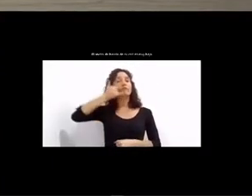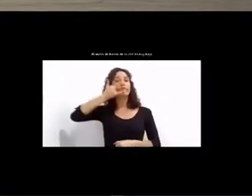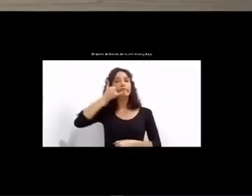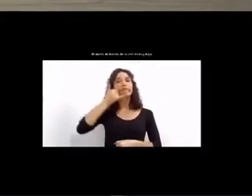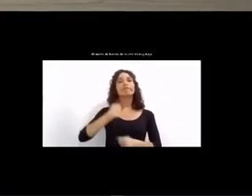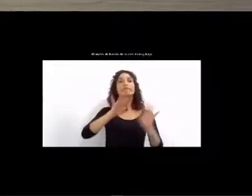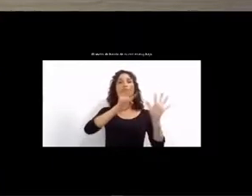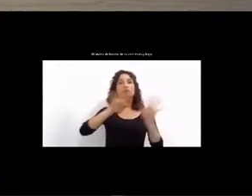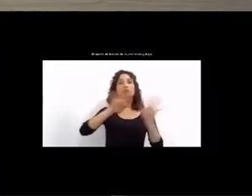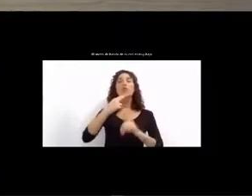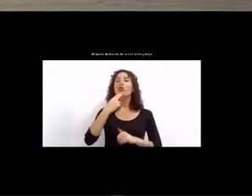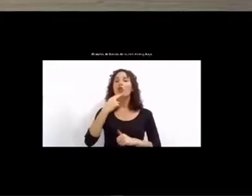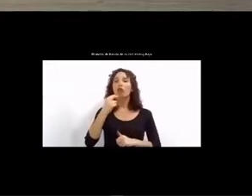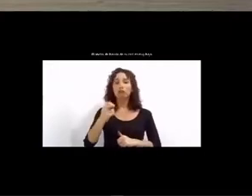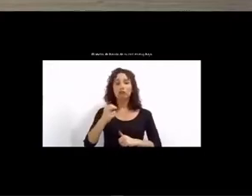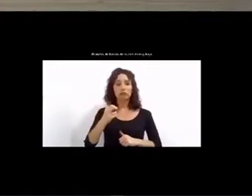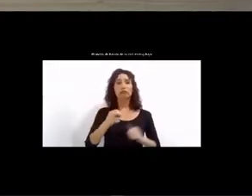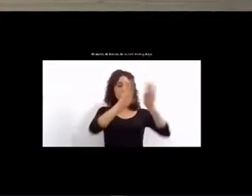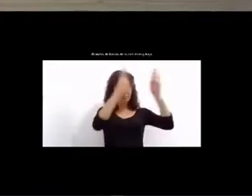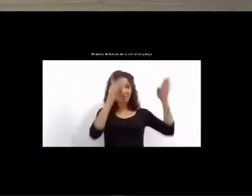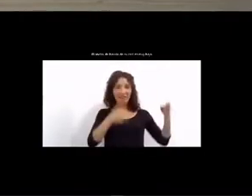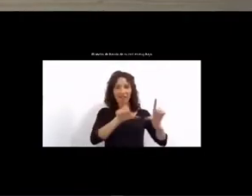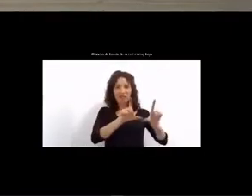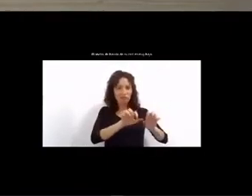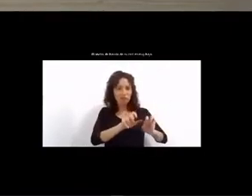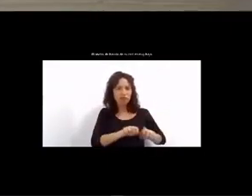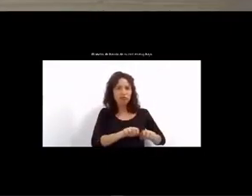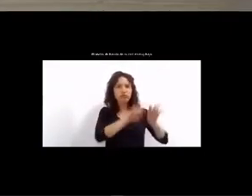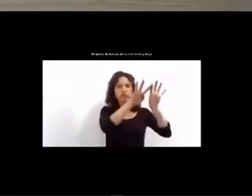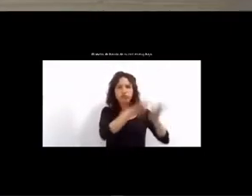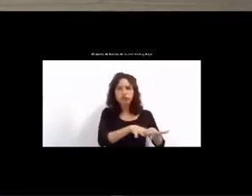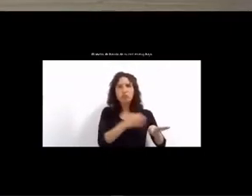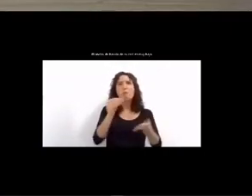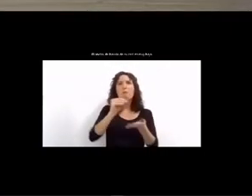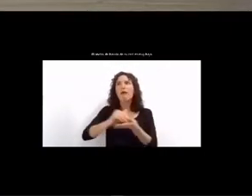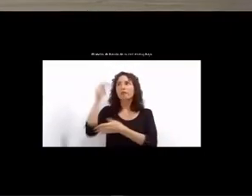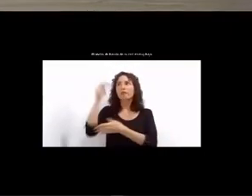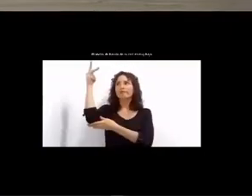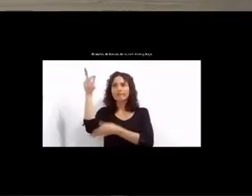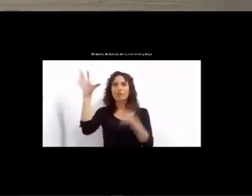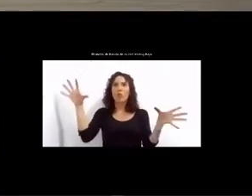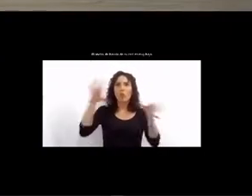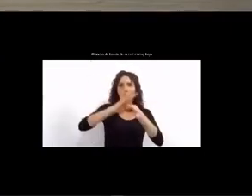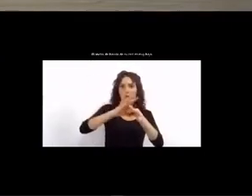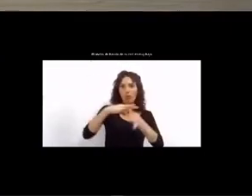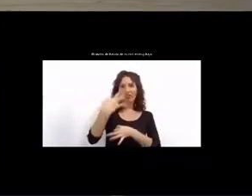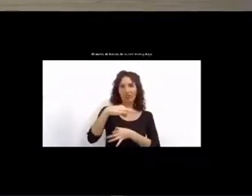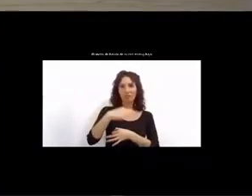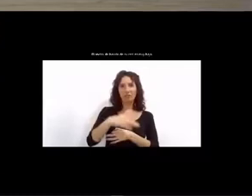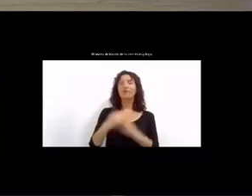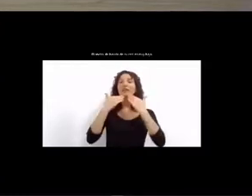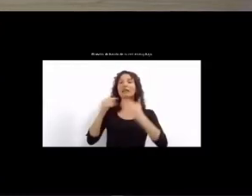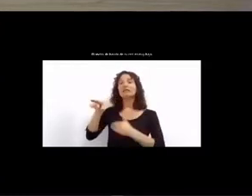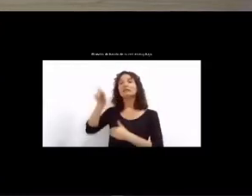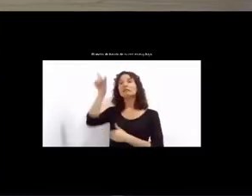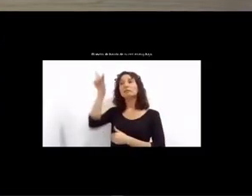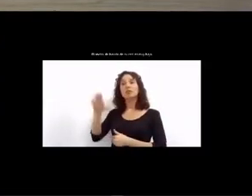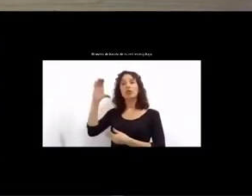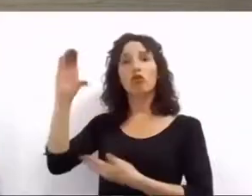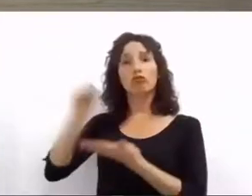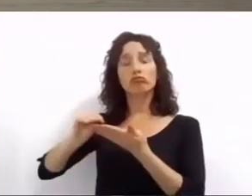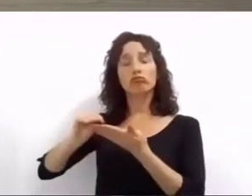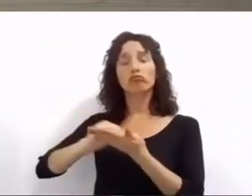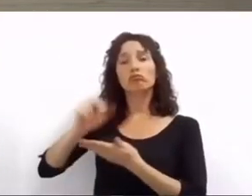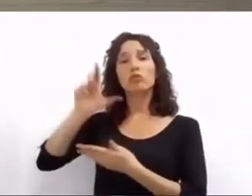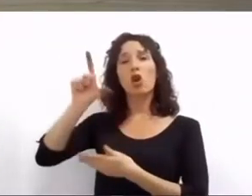los dispositivos como lo plantea la ordenanza vigente de la concejala Norma López. Firmamos junto al Presidente y el